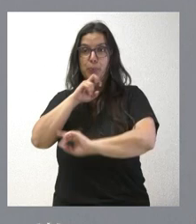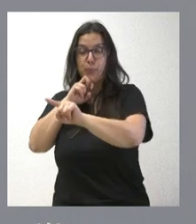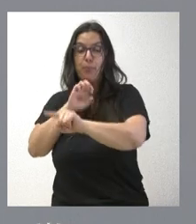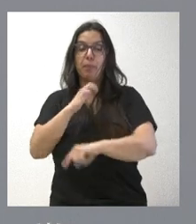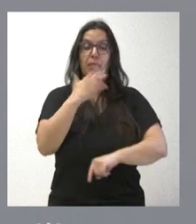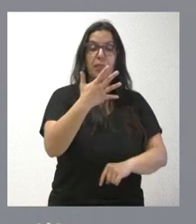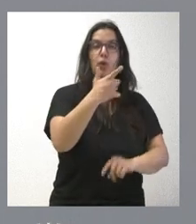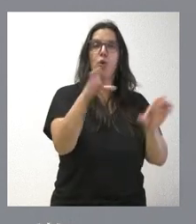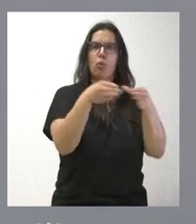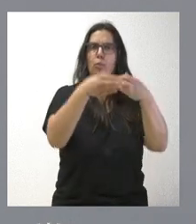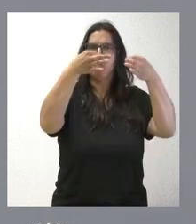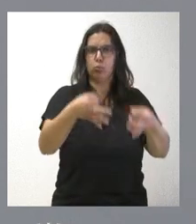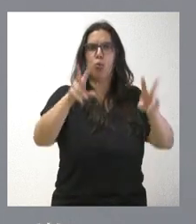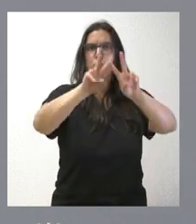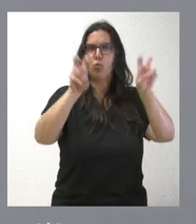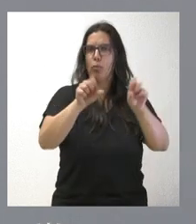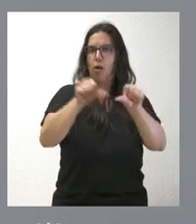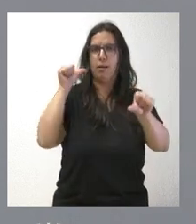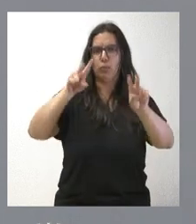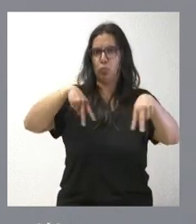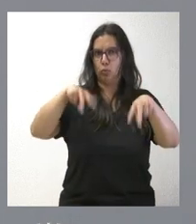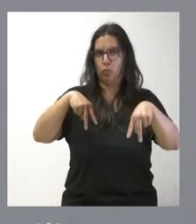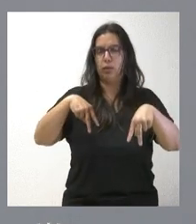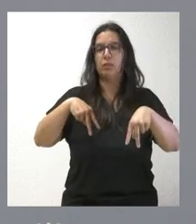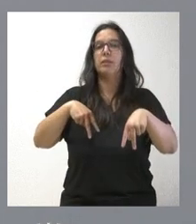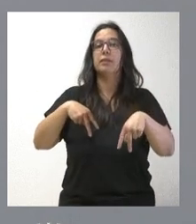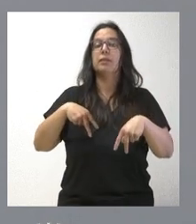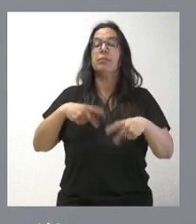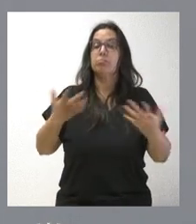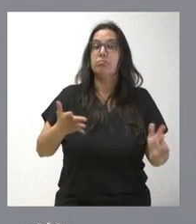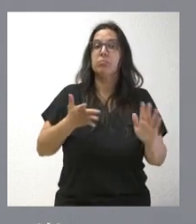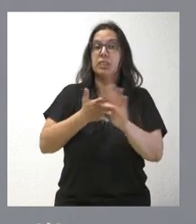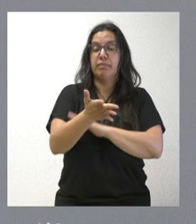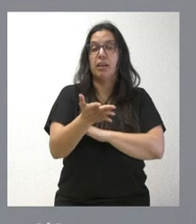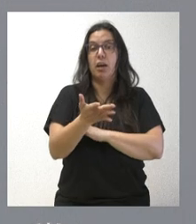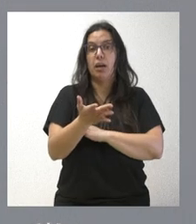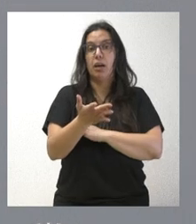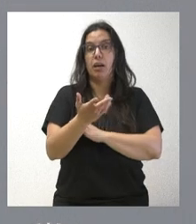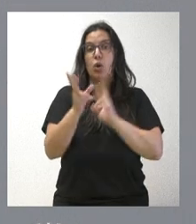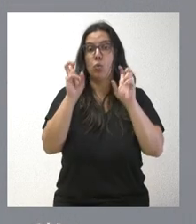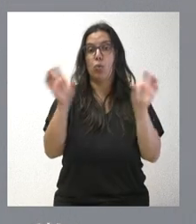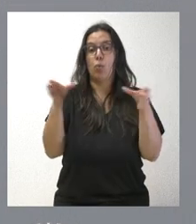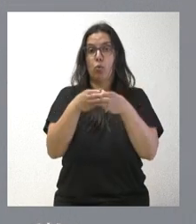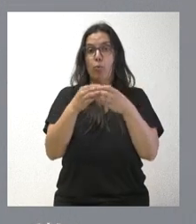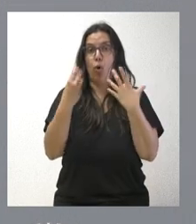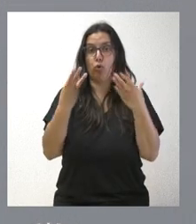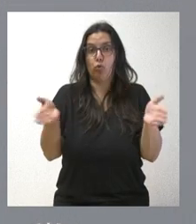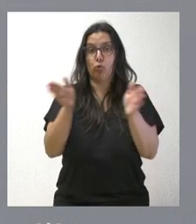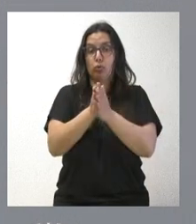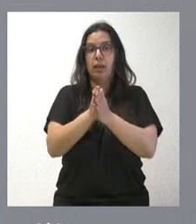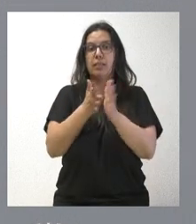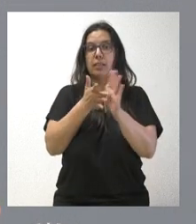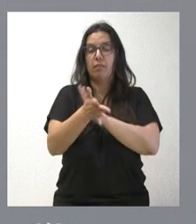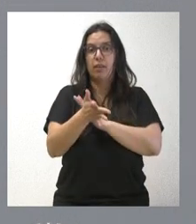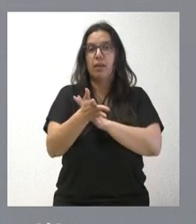son cuadrillas nuevas que hasta ahora no están disponibles. Por tanto, digamos que este nuevo grupo de ocho cuadrillas nos permite